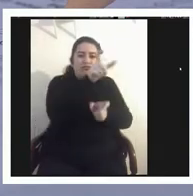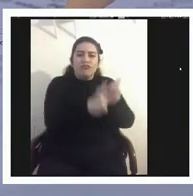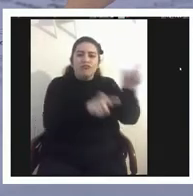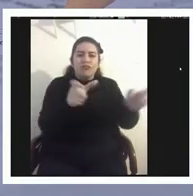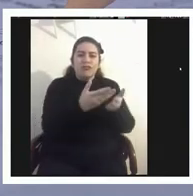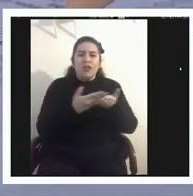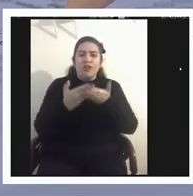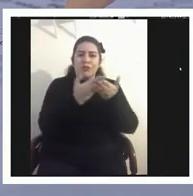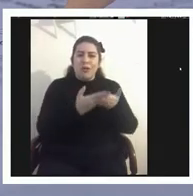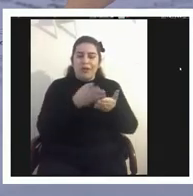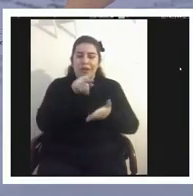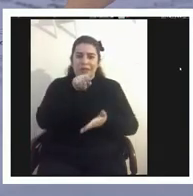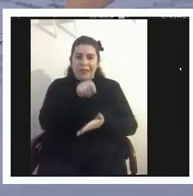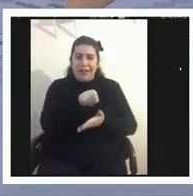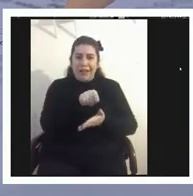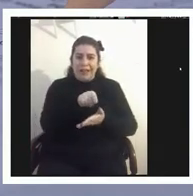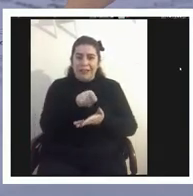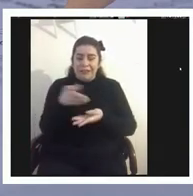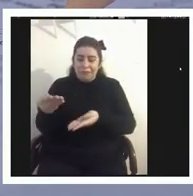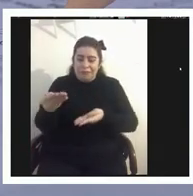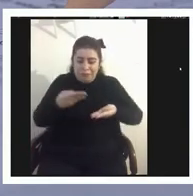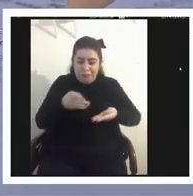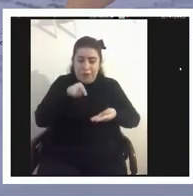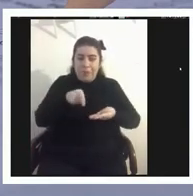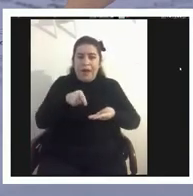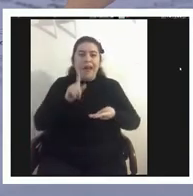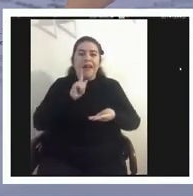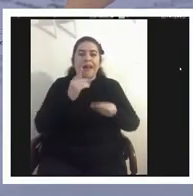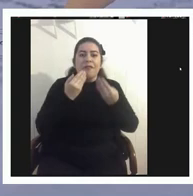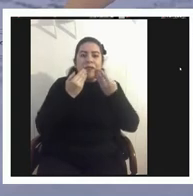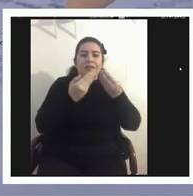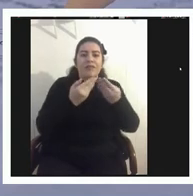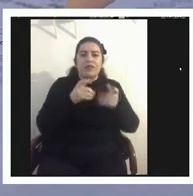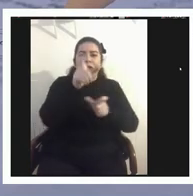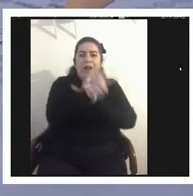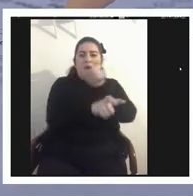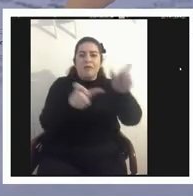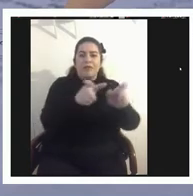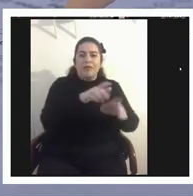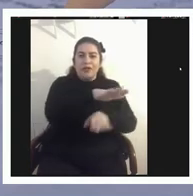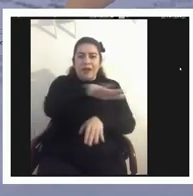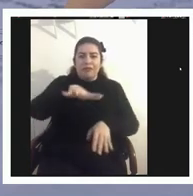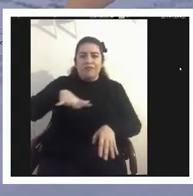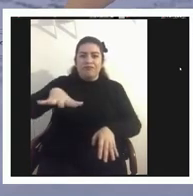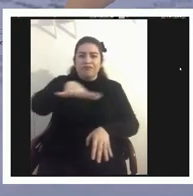rendición de cuentas también es para el beneficio del público más allá de los gobiernos